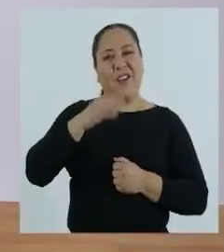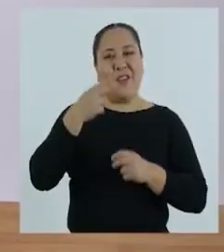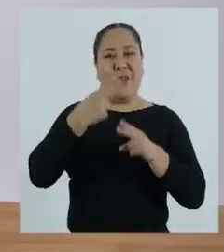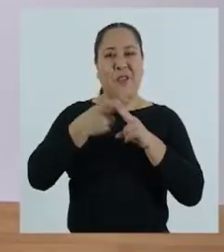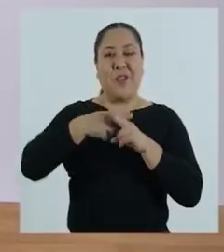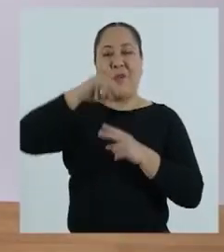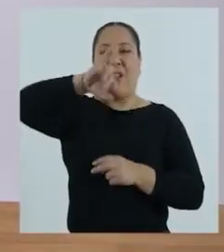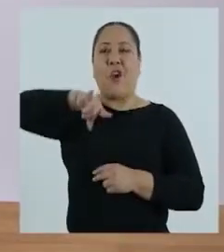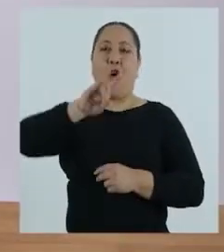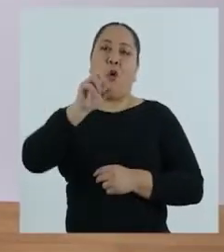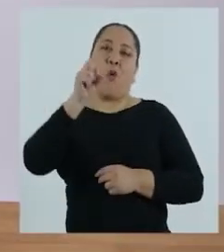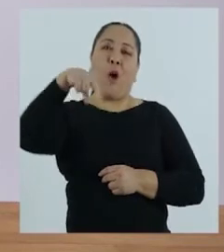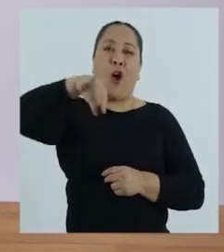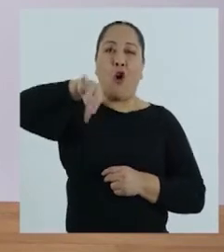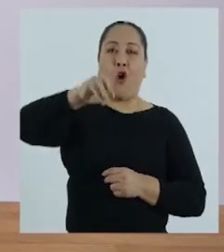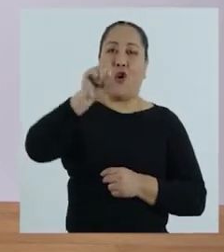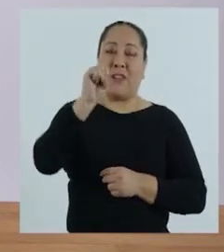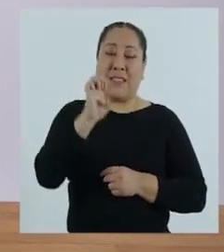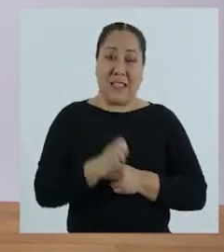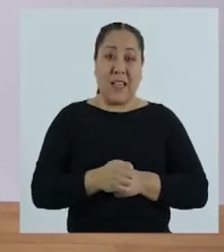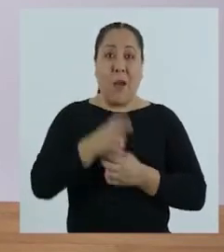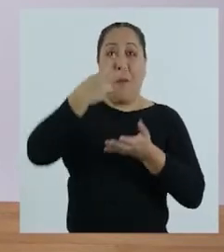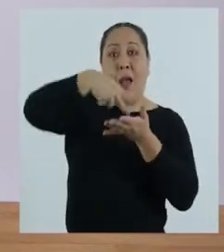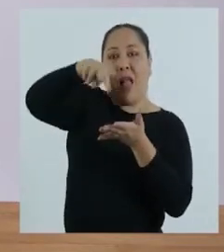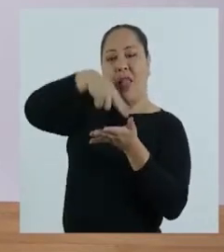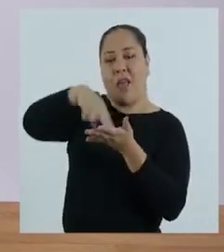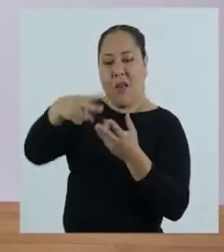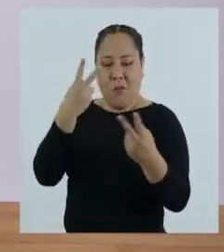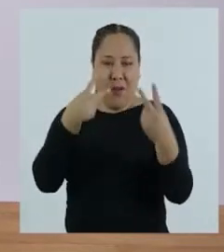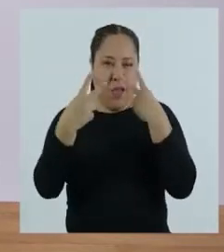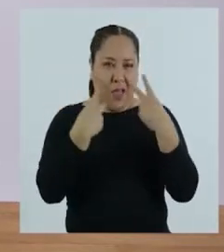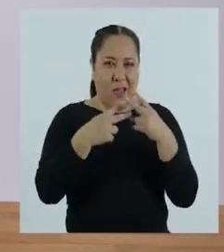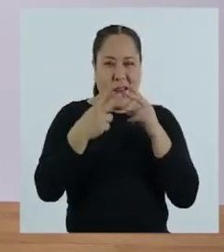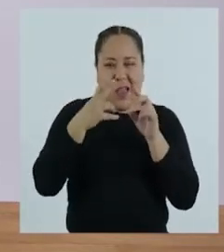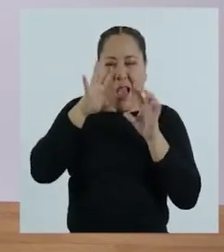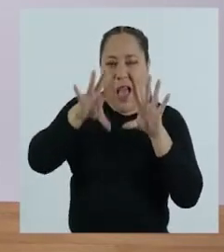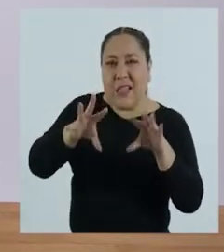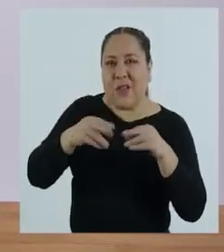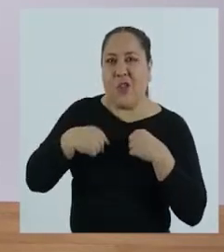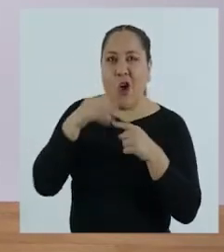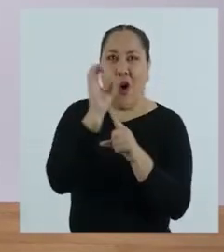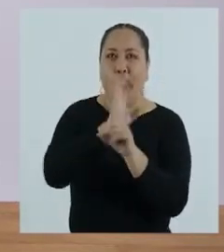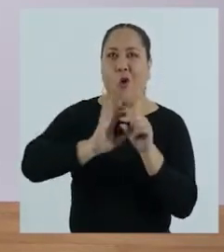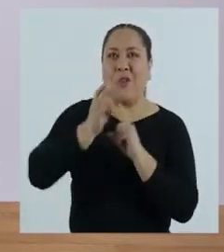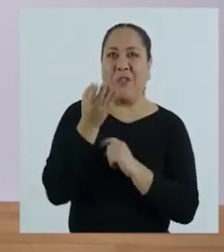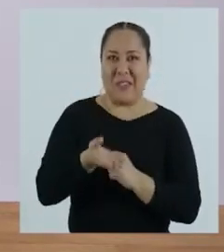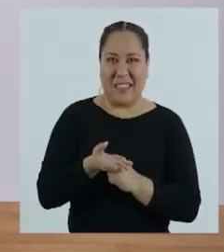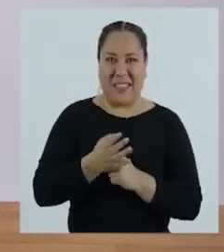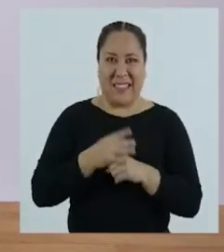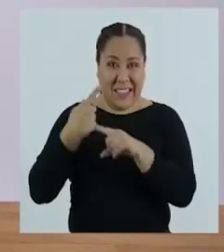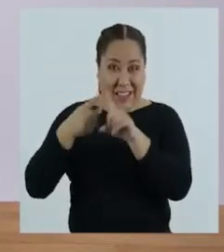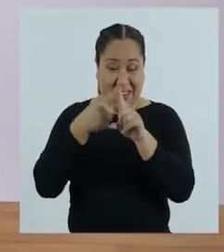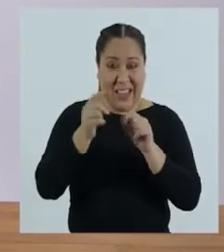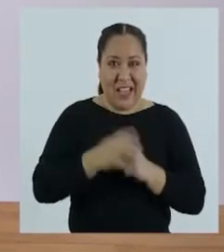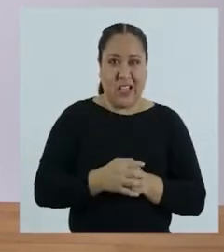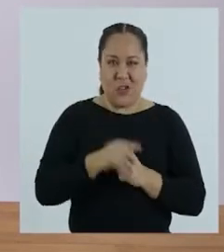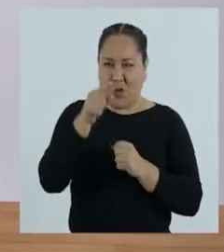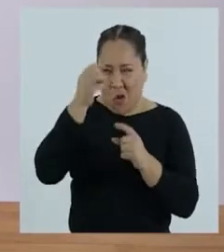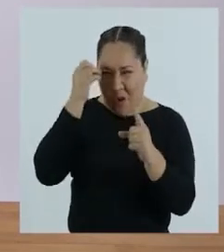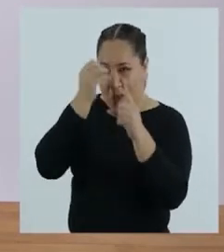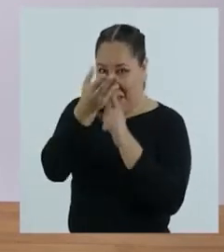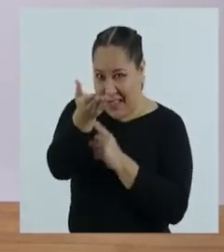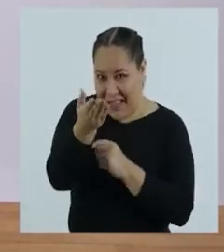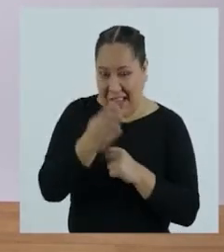Hola, soy Juan José y es momento de bailar reconociendo nuestra variada cultura. Tengo un reto para ti. Es un reto de